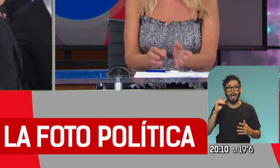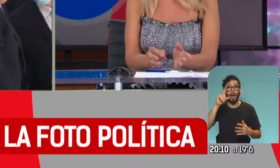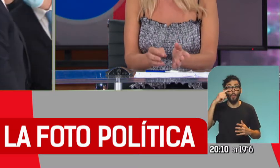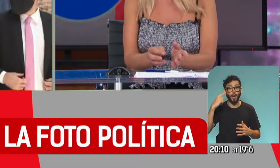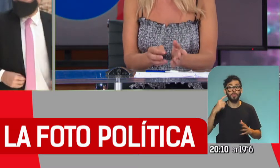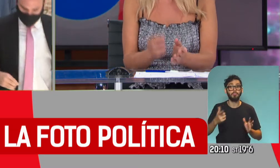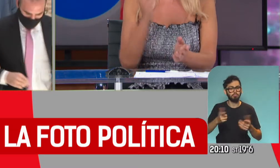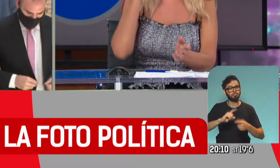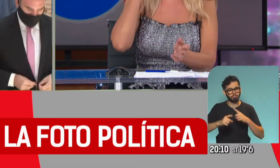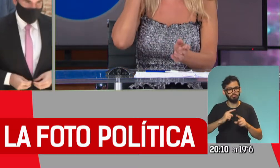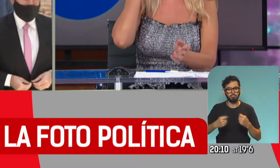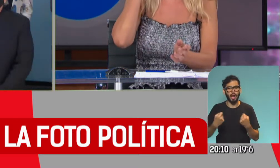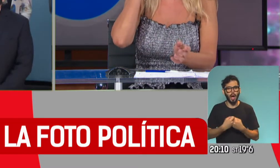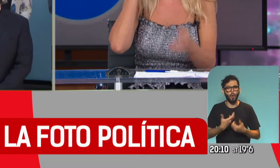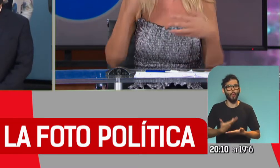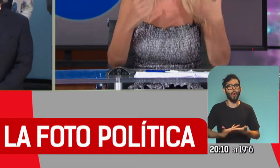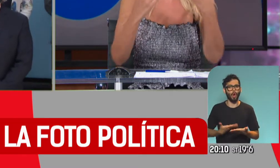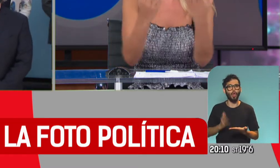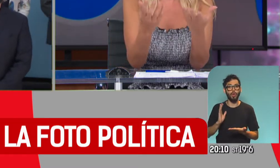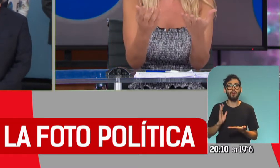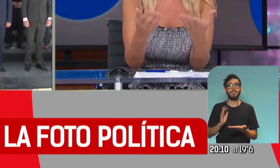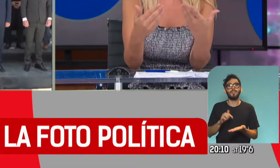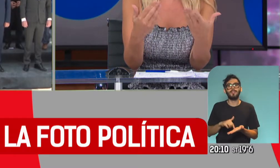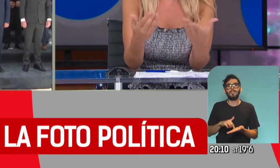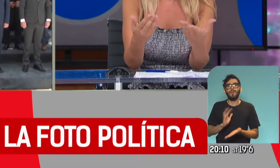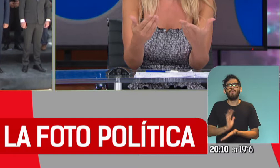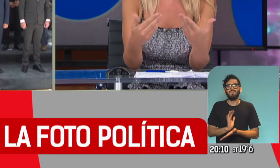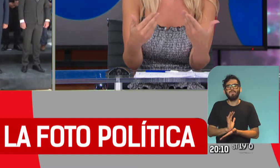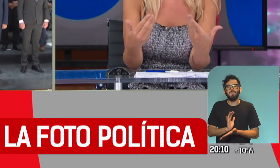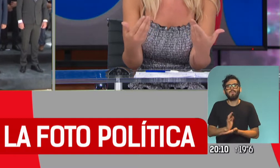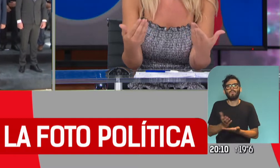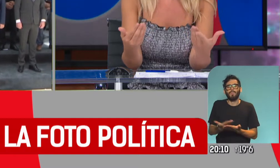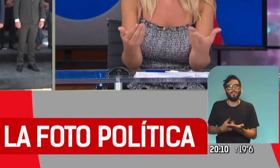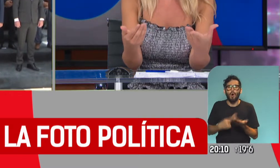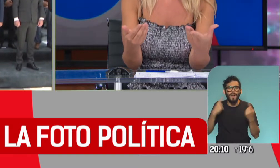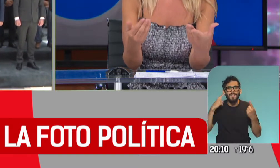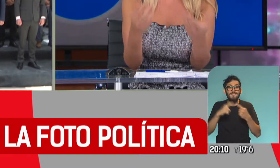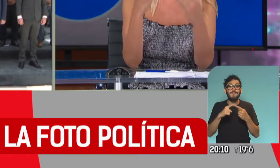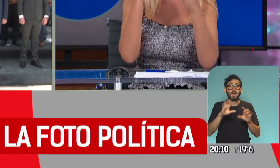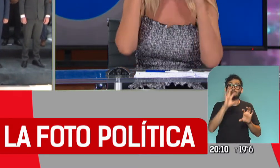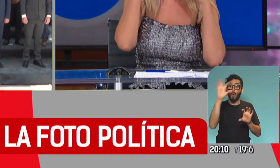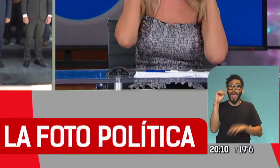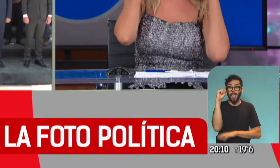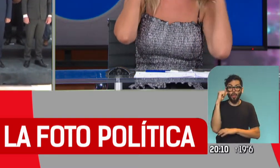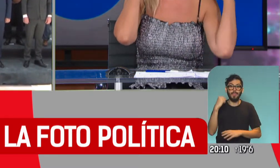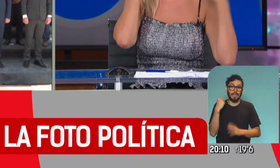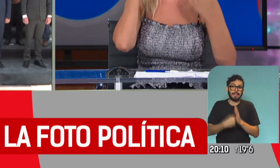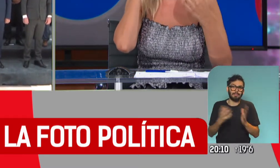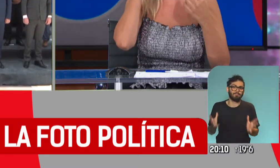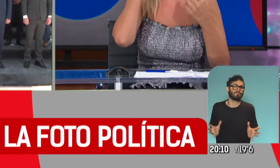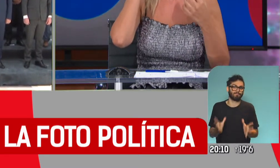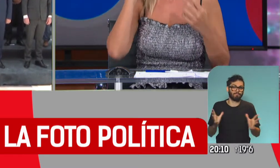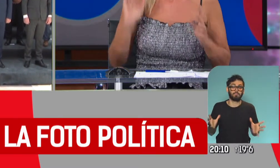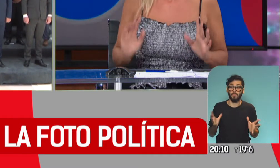pacto que realmente intenta promover la economía de las provincias en un momento de crisis. Y la